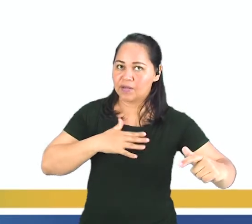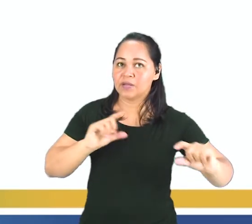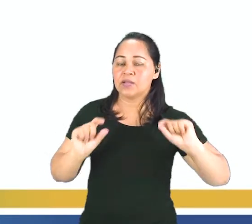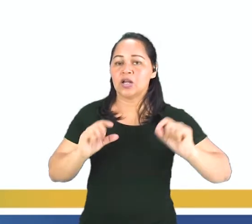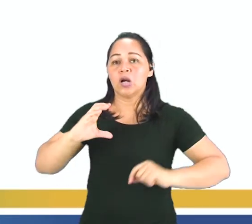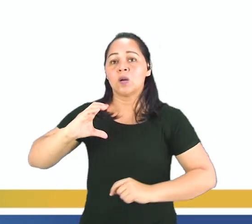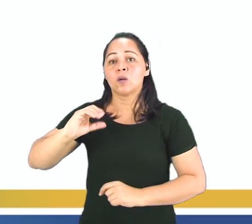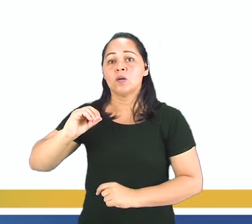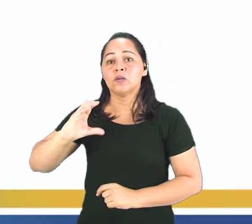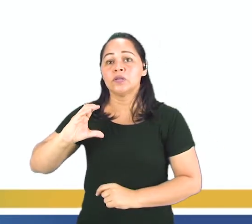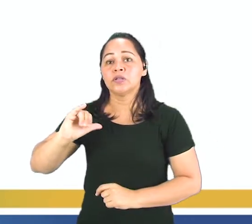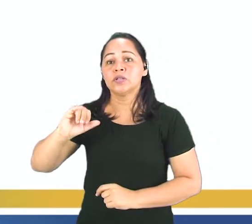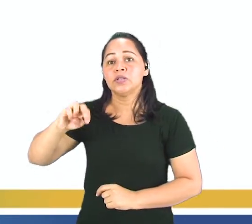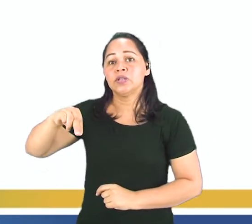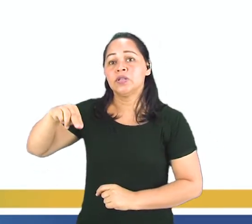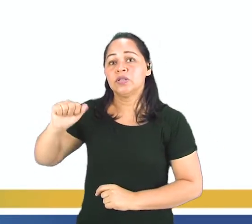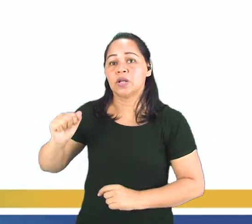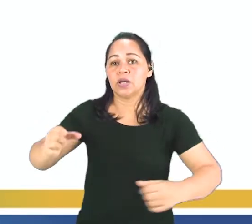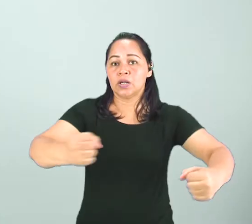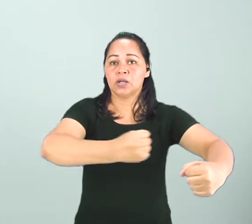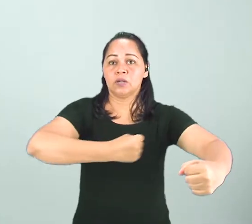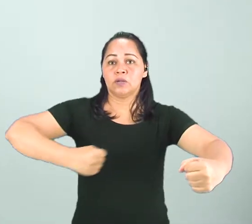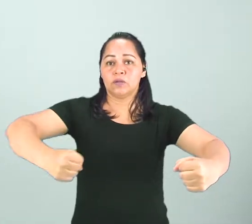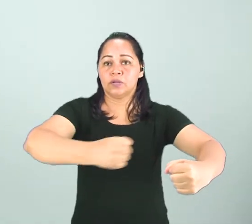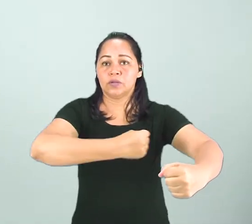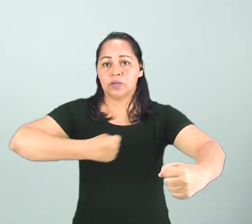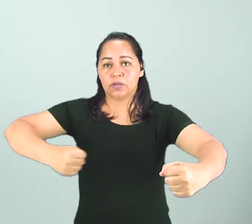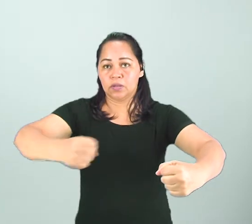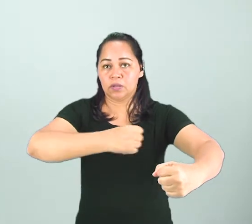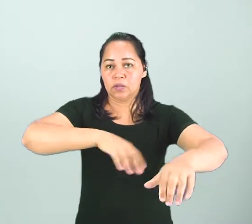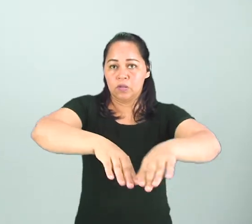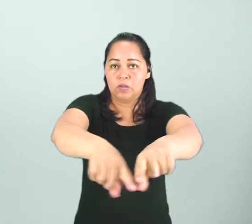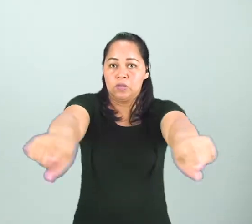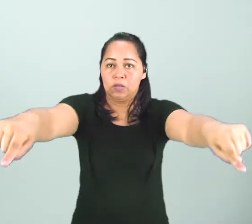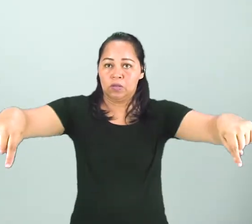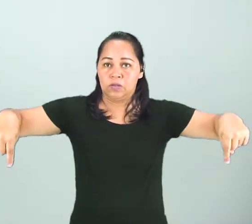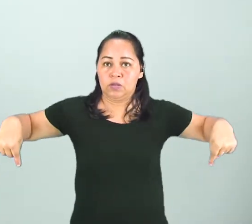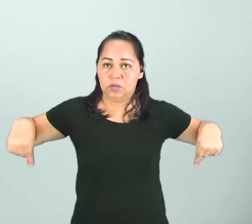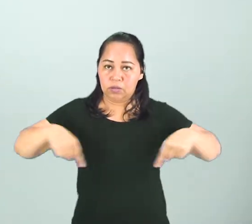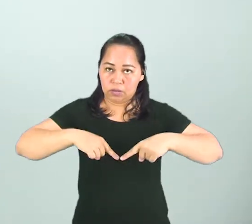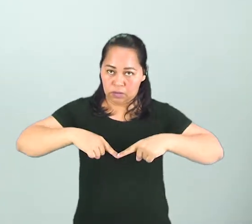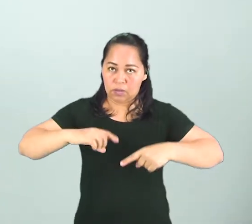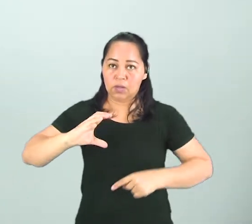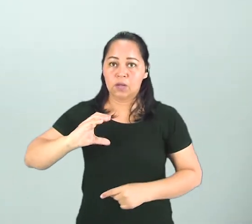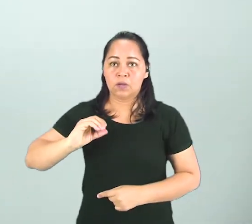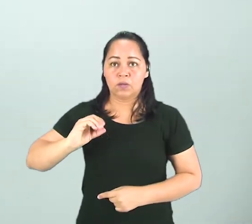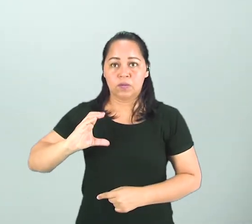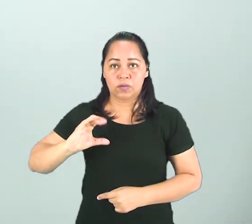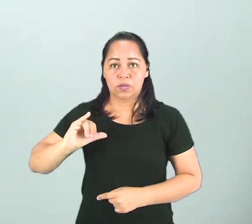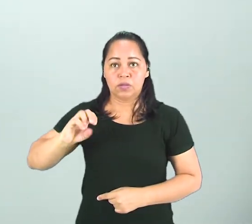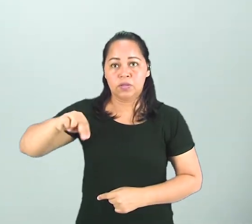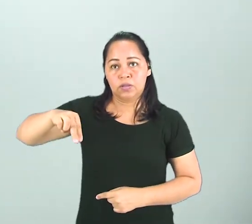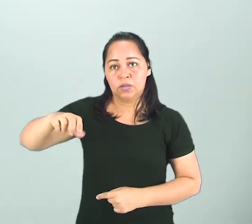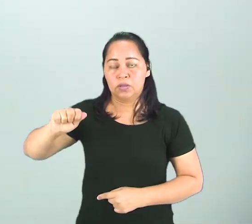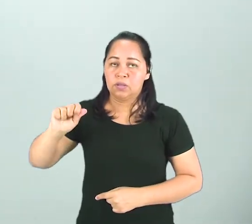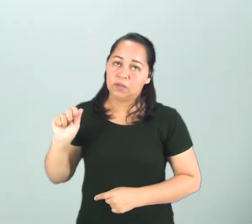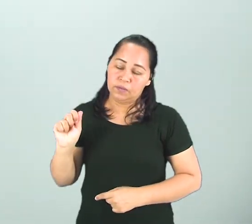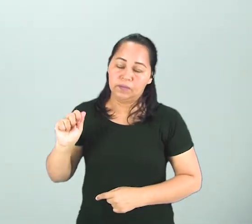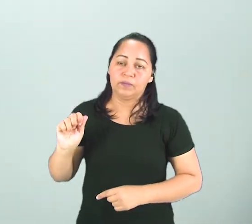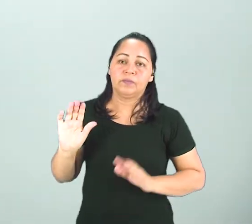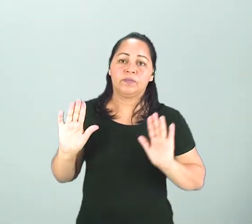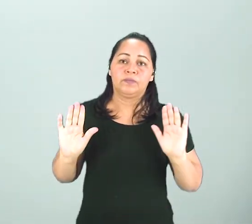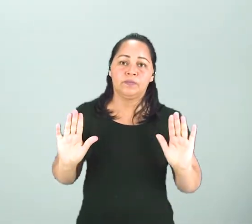fogón, esta parte, este mueble, también se llama cocina en algunas regiones. Pessoal,